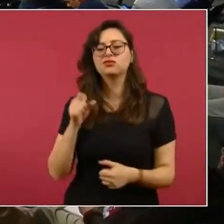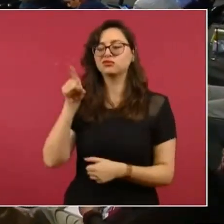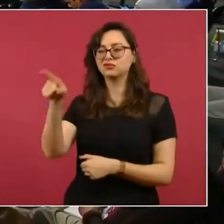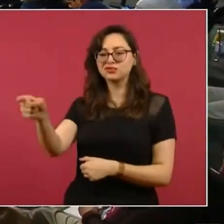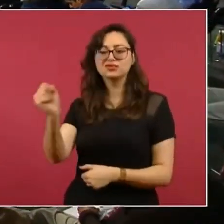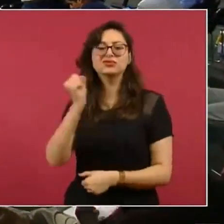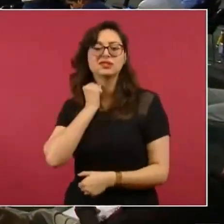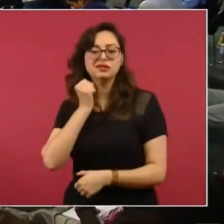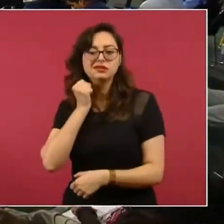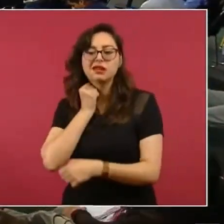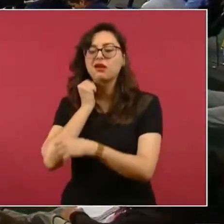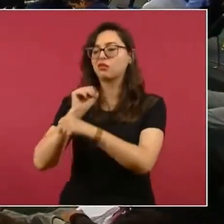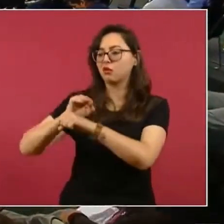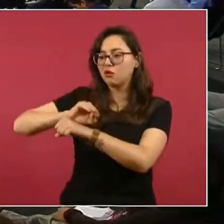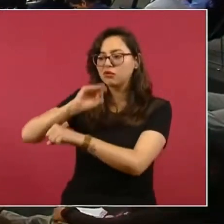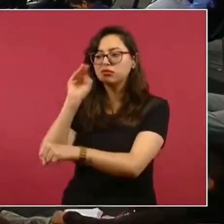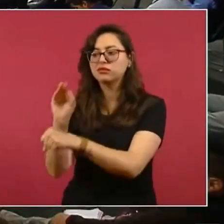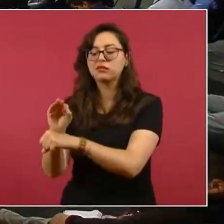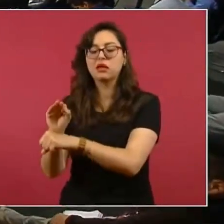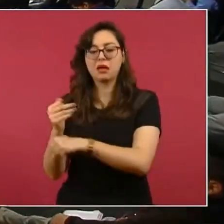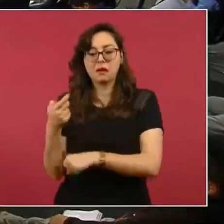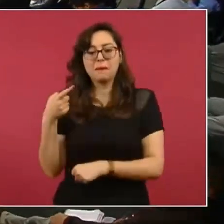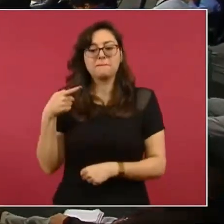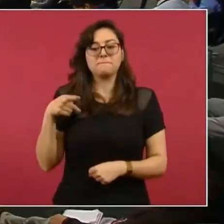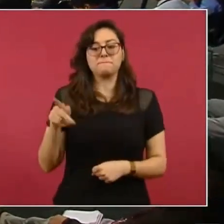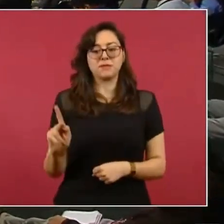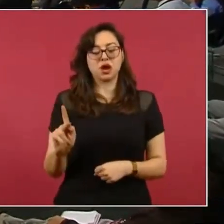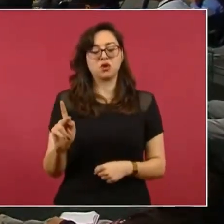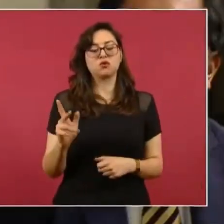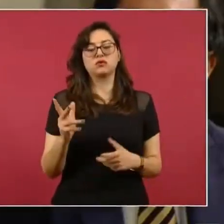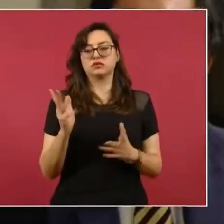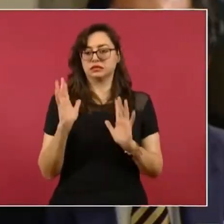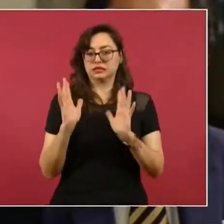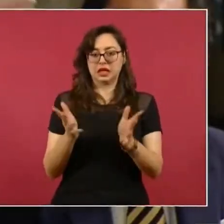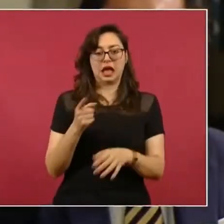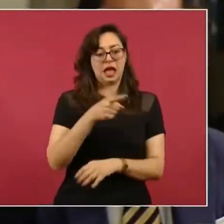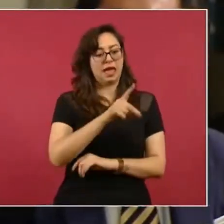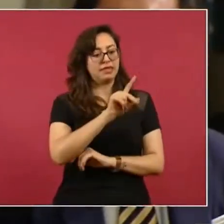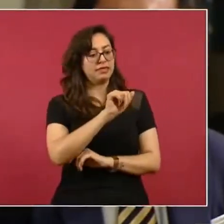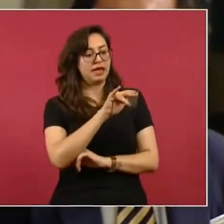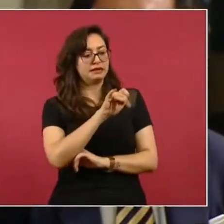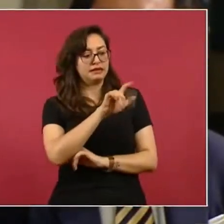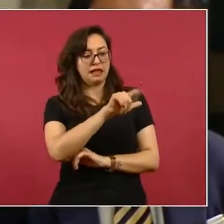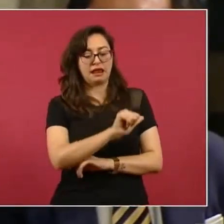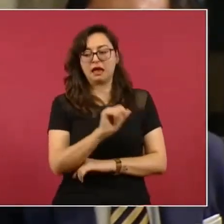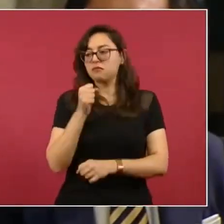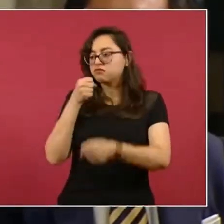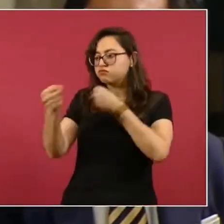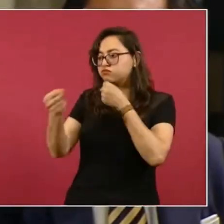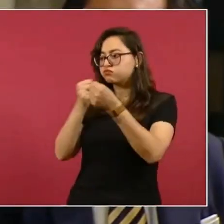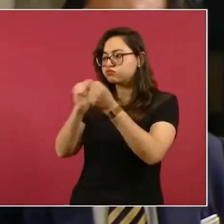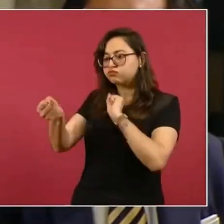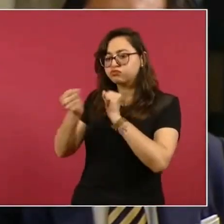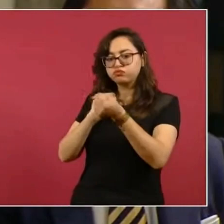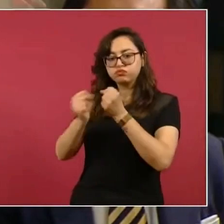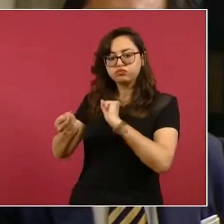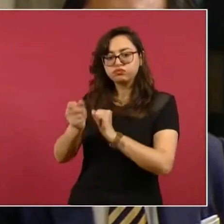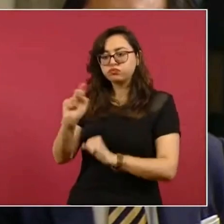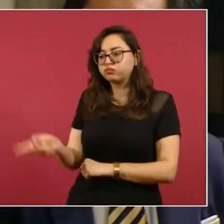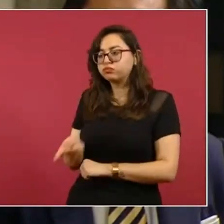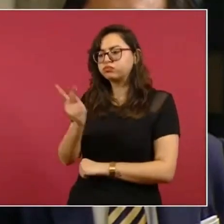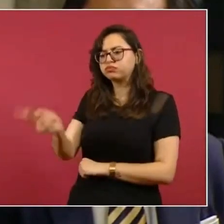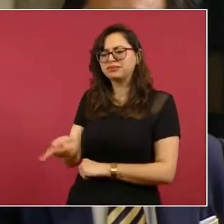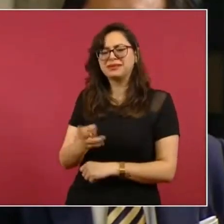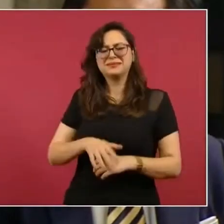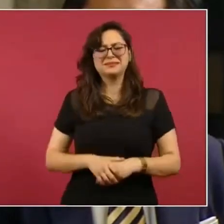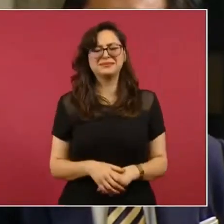se le hizo la entrevista por parte de la reportera, que es Daniela Barragán, y él respondió que son, pues que son